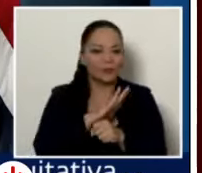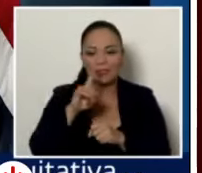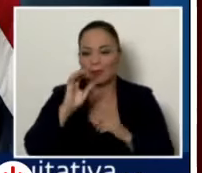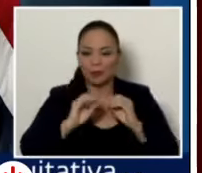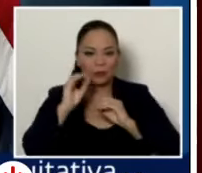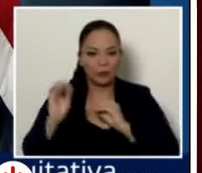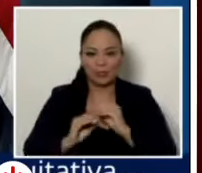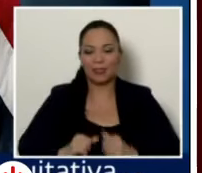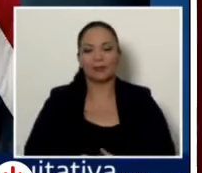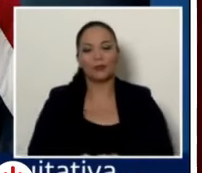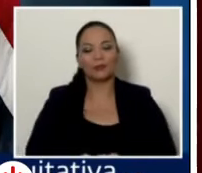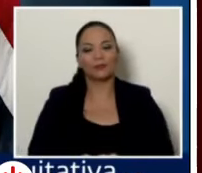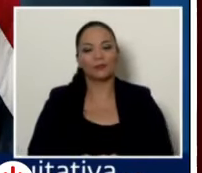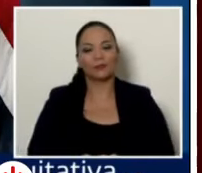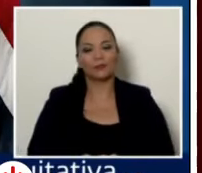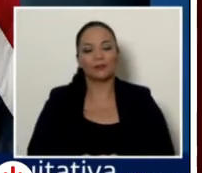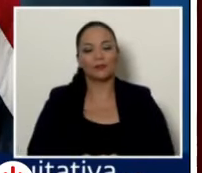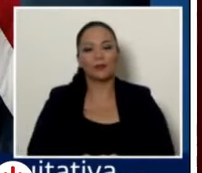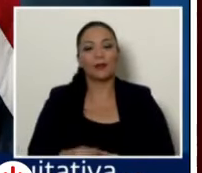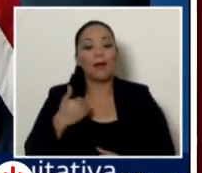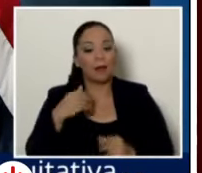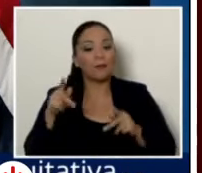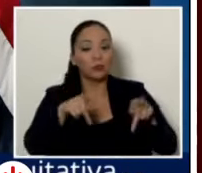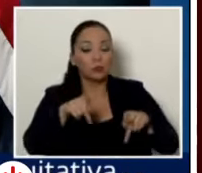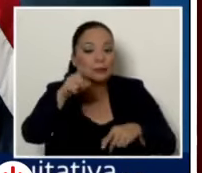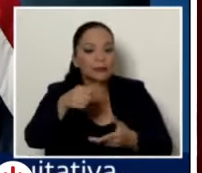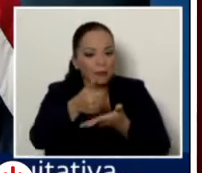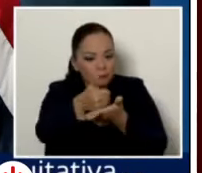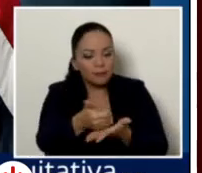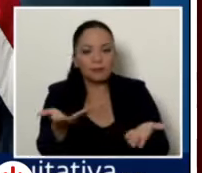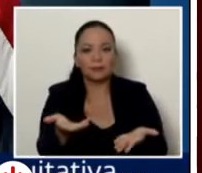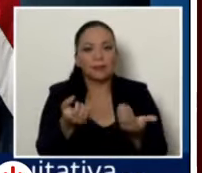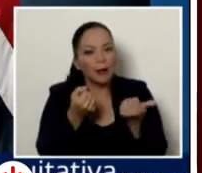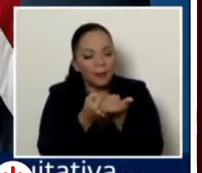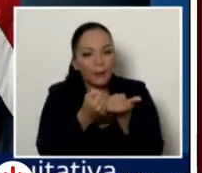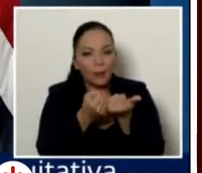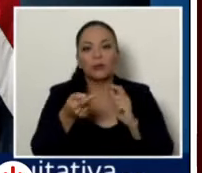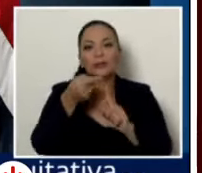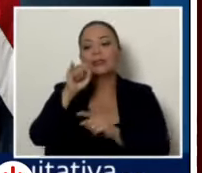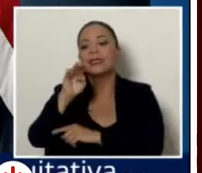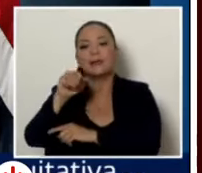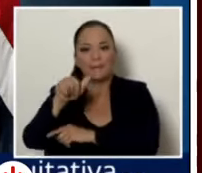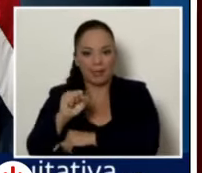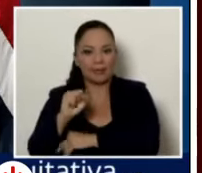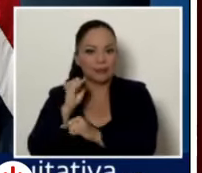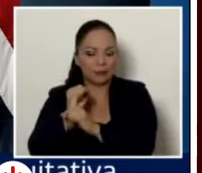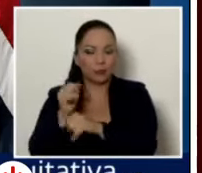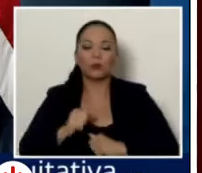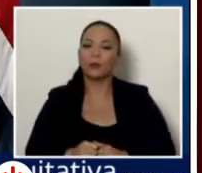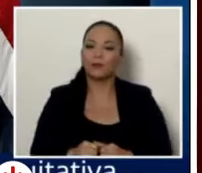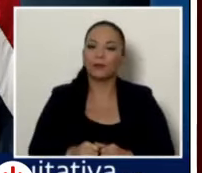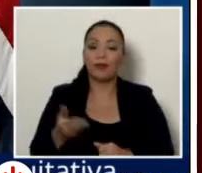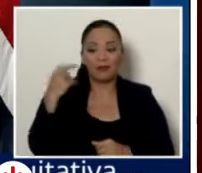sentido, la gente que quiere ser atendida y recibir asistencia de parte de IMAX tenía que llamar